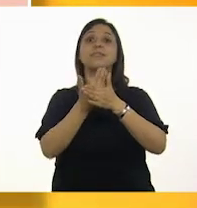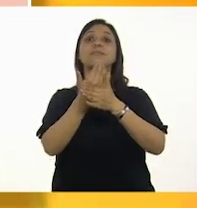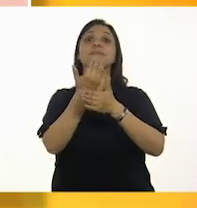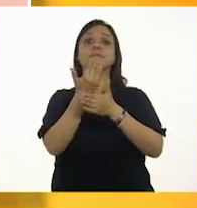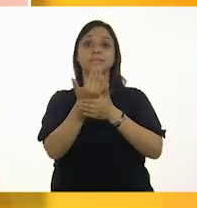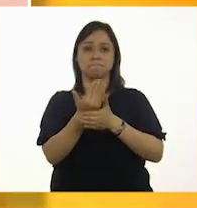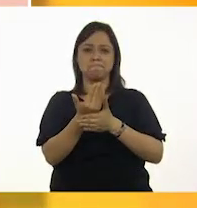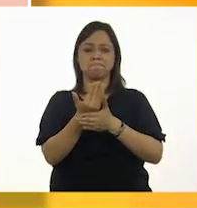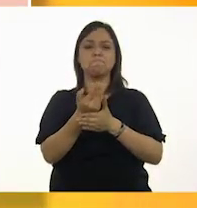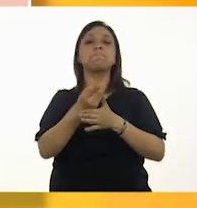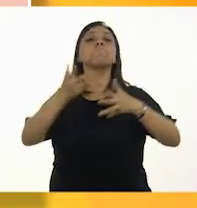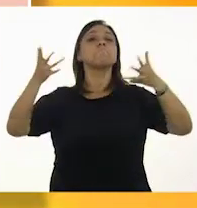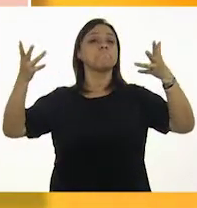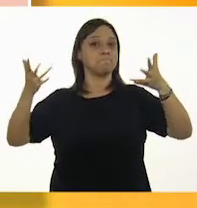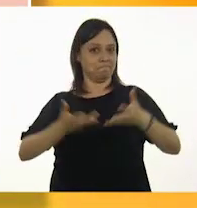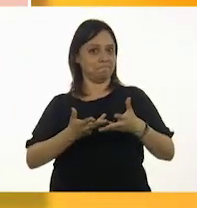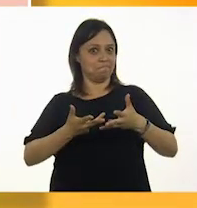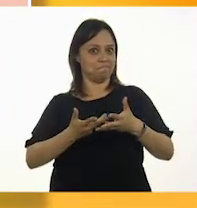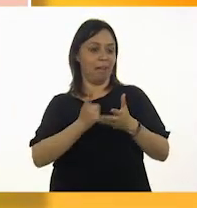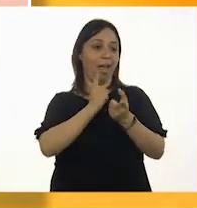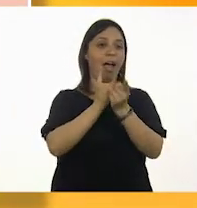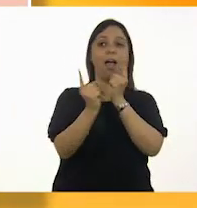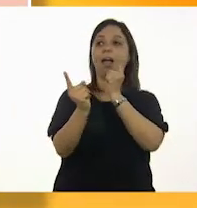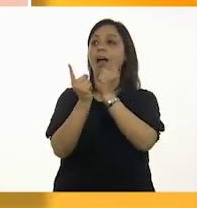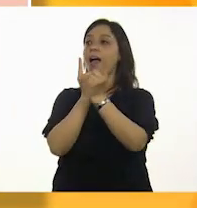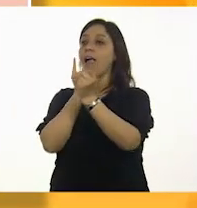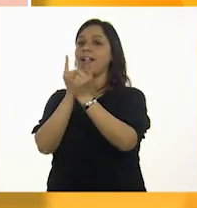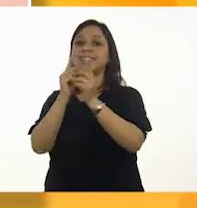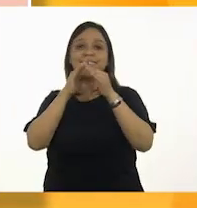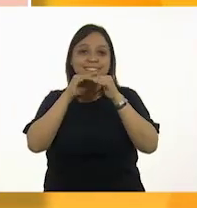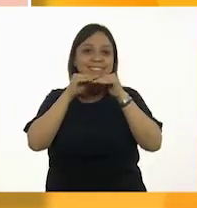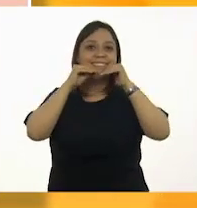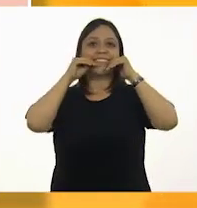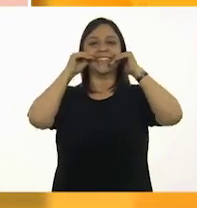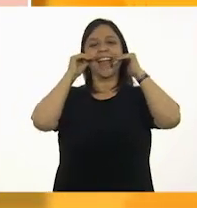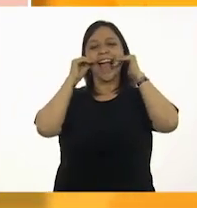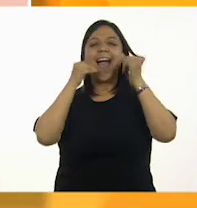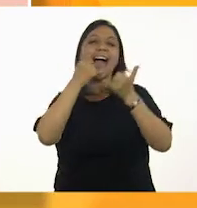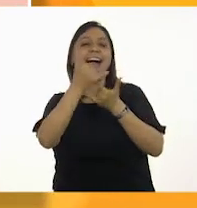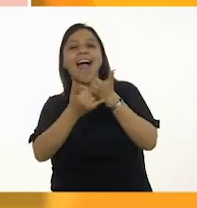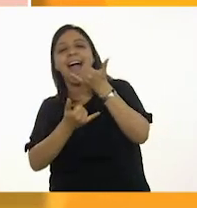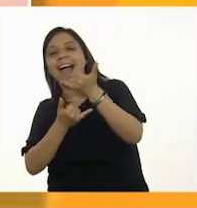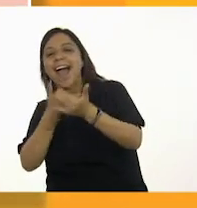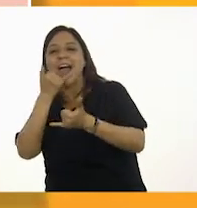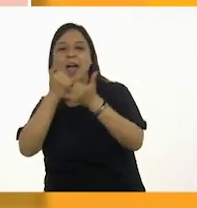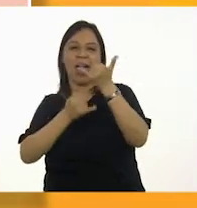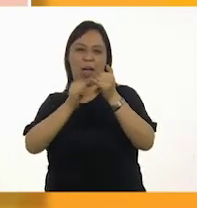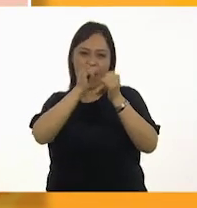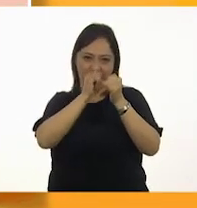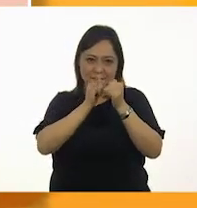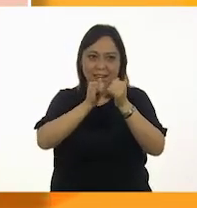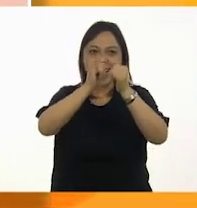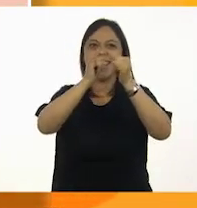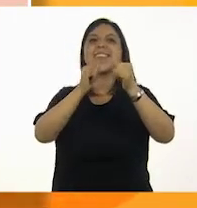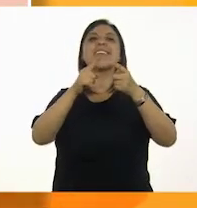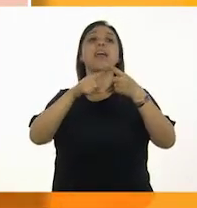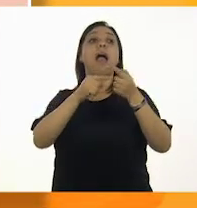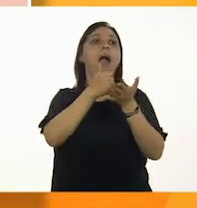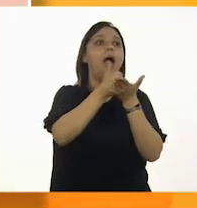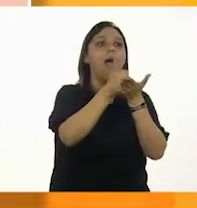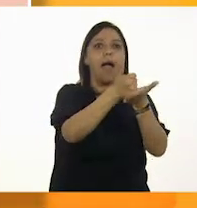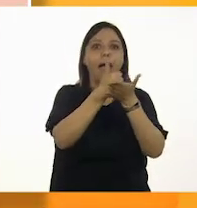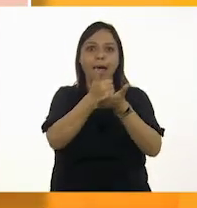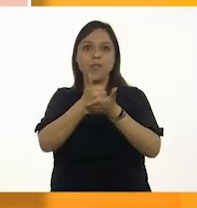plan en práctica. Le sonríe a todos los que se encuentran. Juega con el jabalí y ayuda al ratón con el